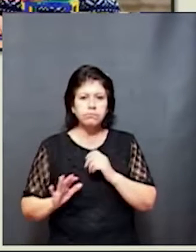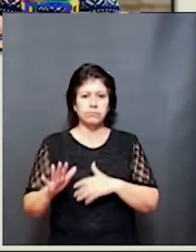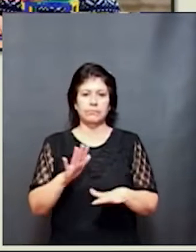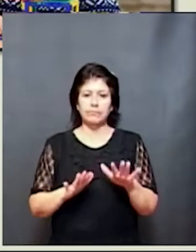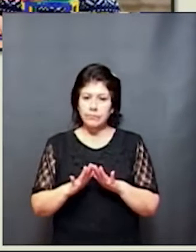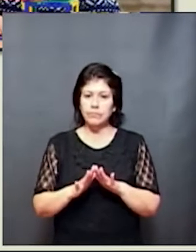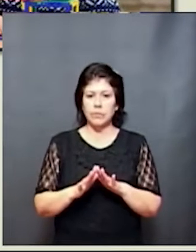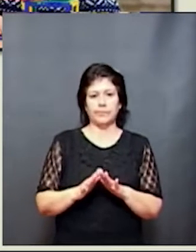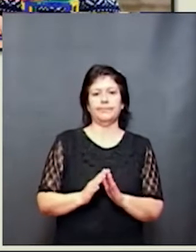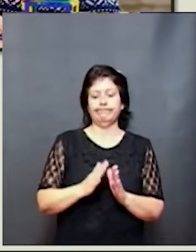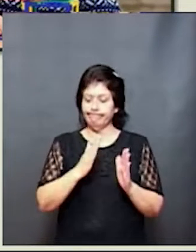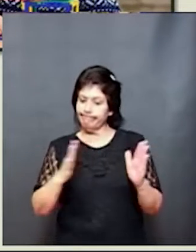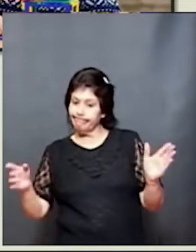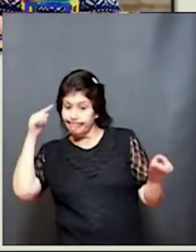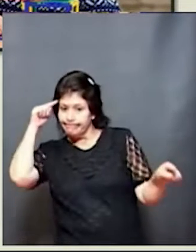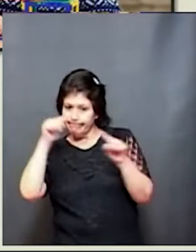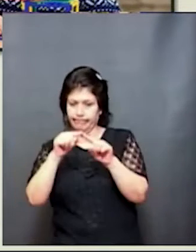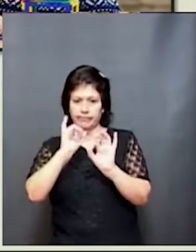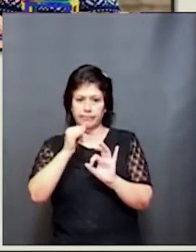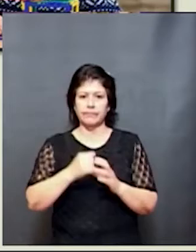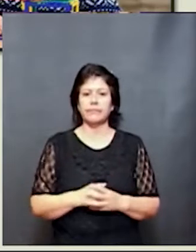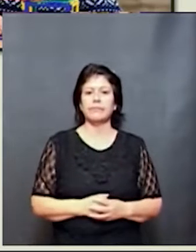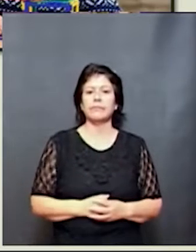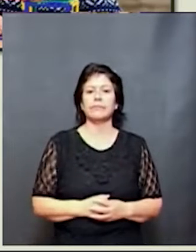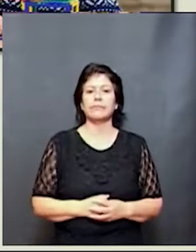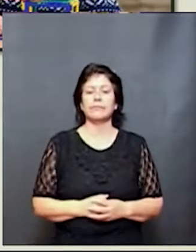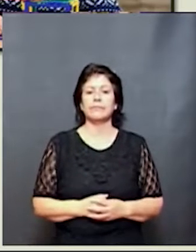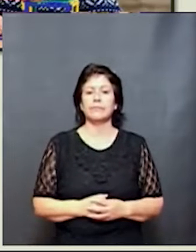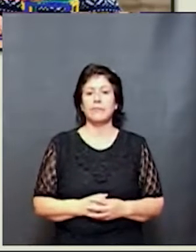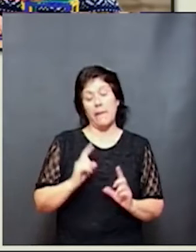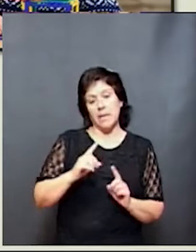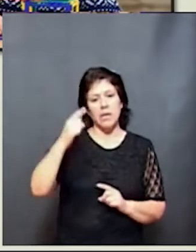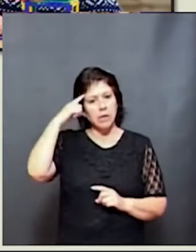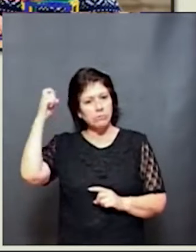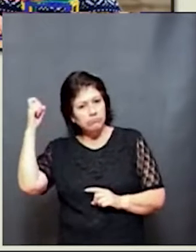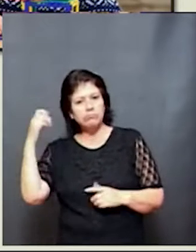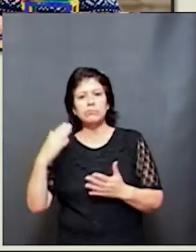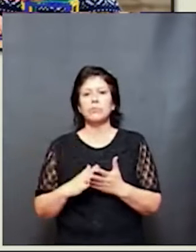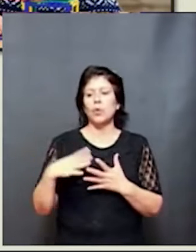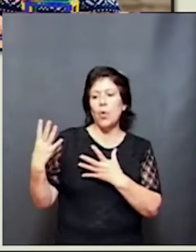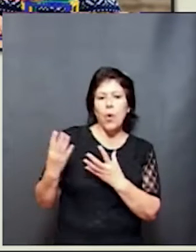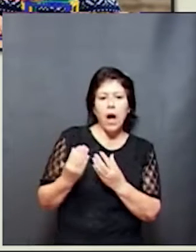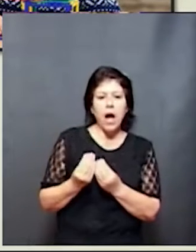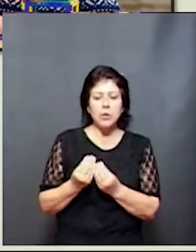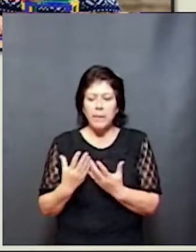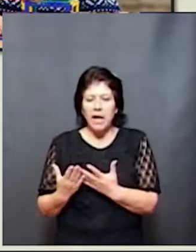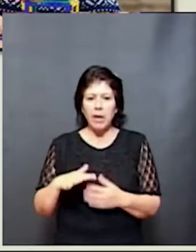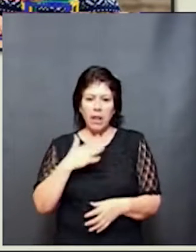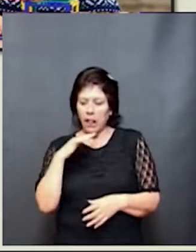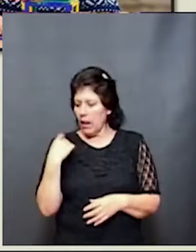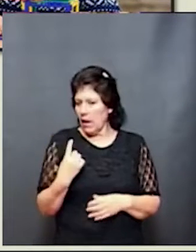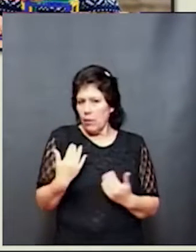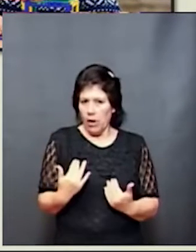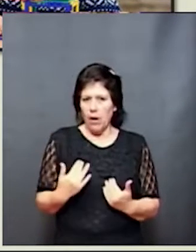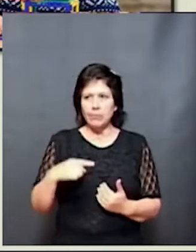a tiempo. Una de las... Bueno, la neuropsicología también nos permite entender que hay una capacidad de